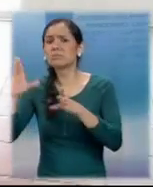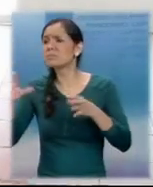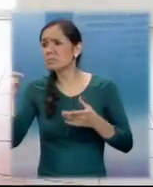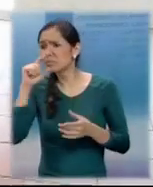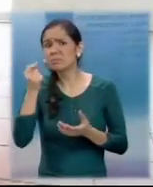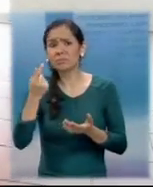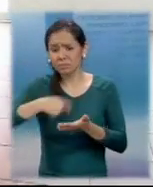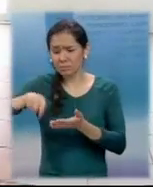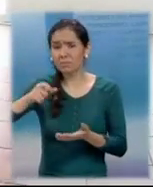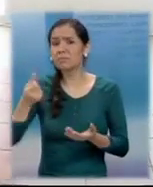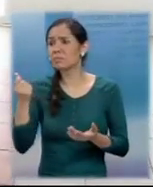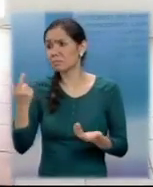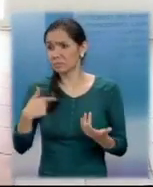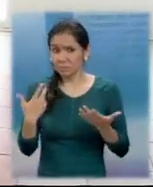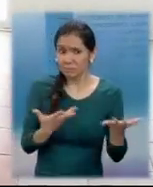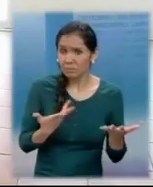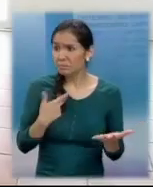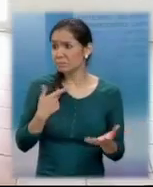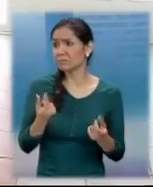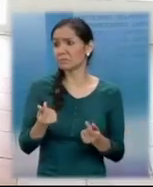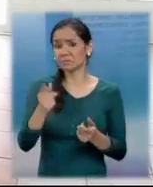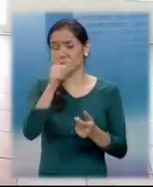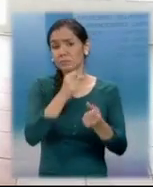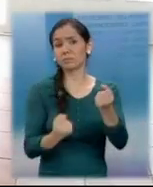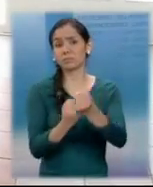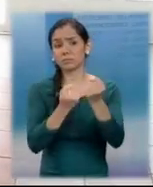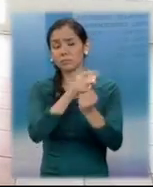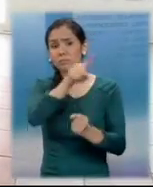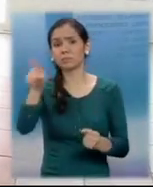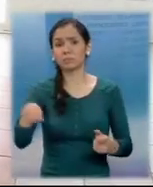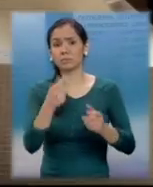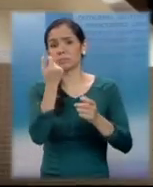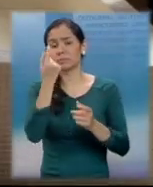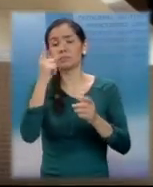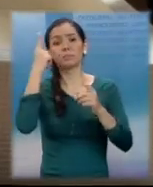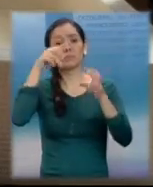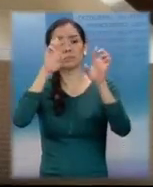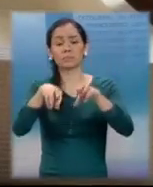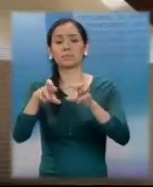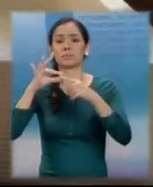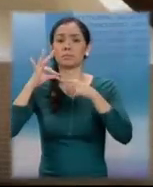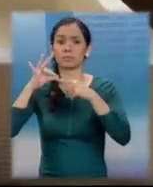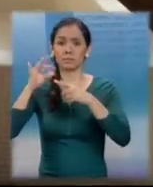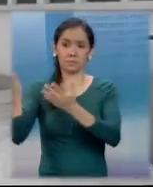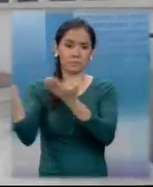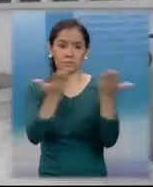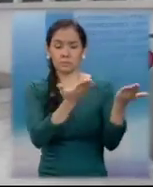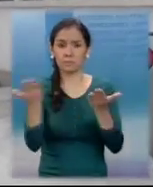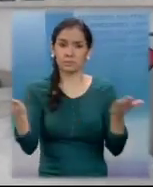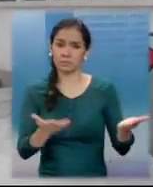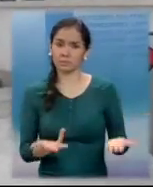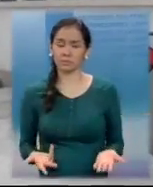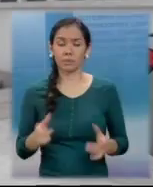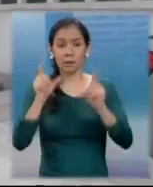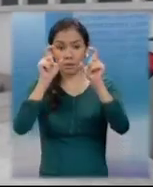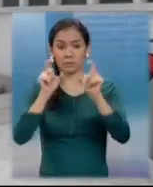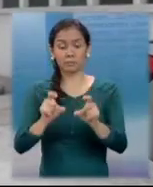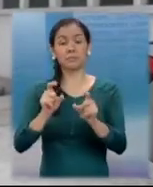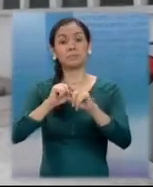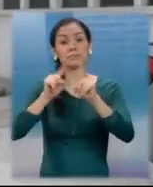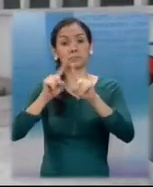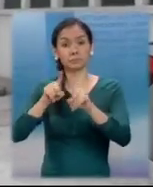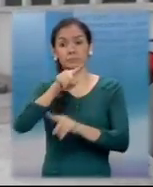qué trámite es el que falta, ¿verdad?, para que se pueda agilizar ese proceso. Según el representante de las personas con capacidades